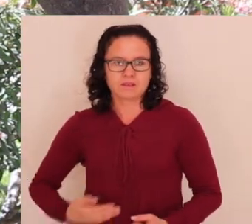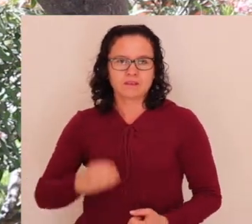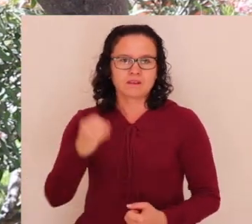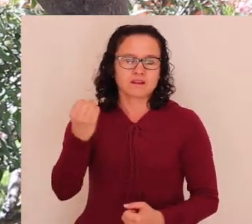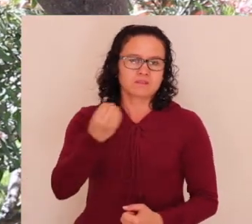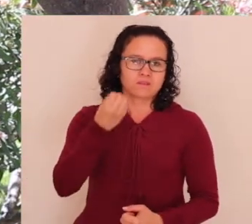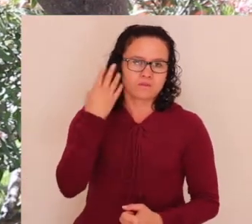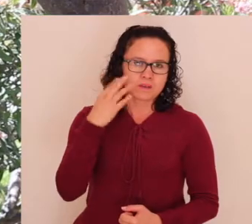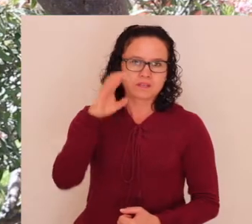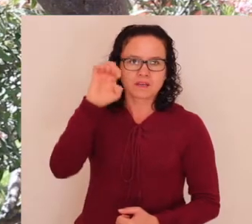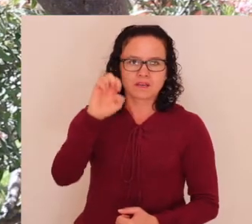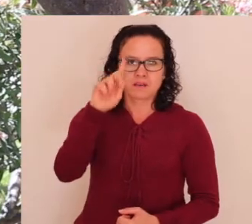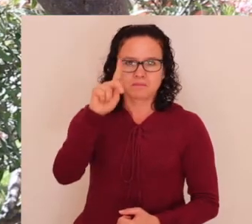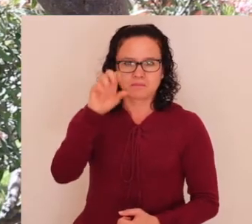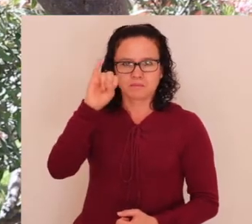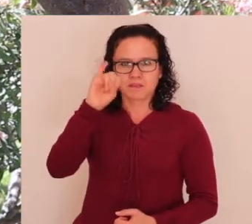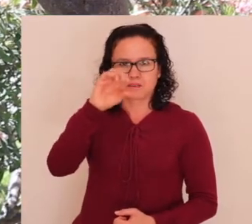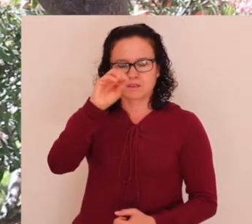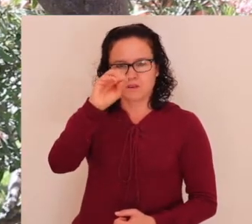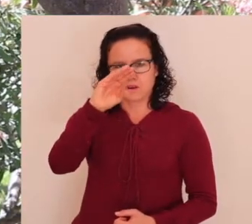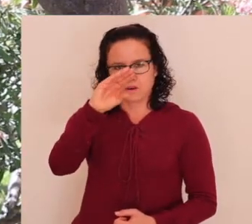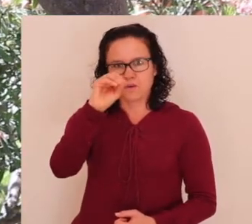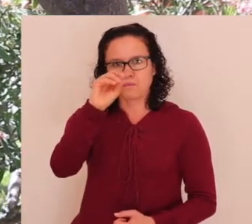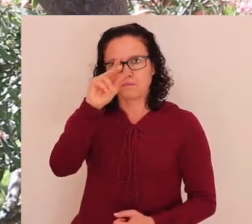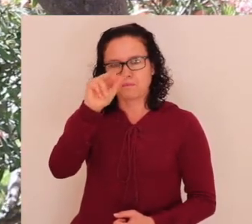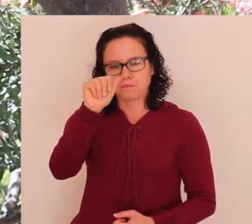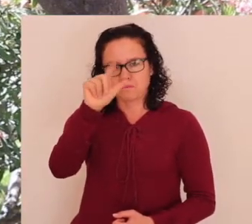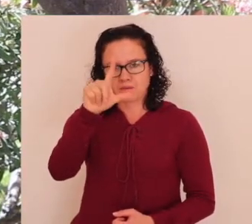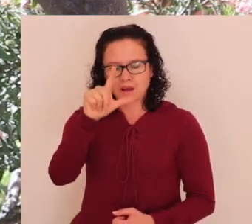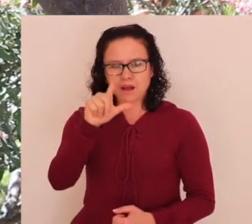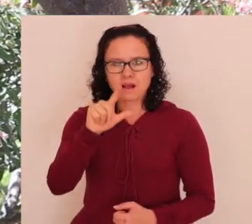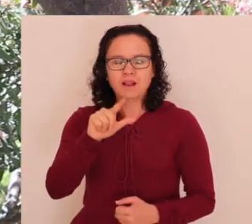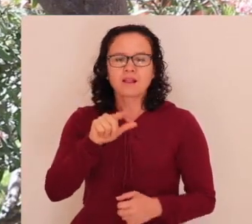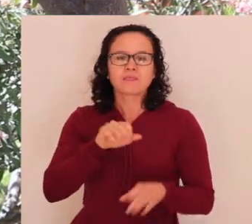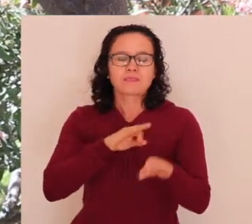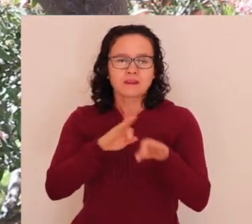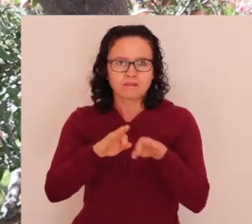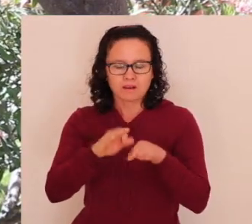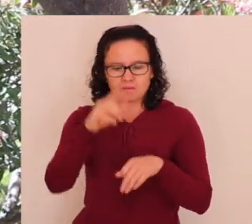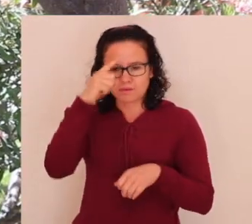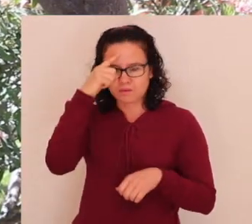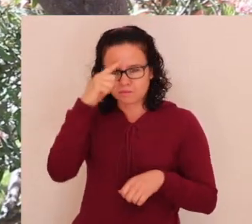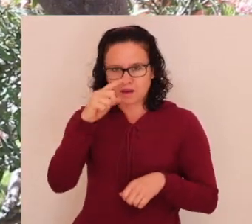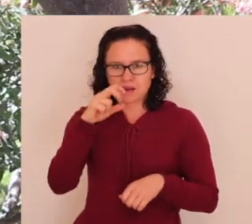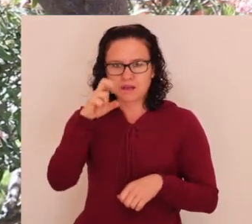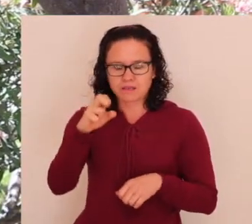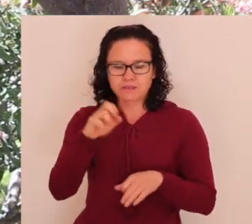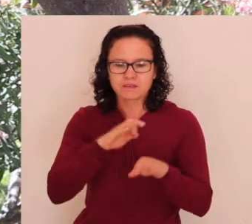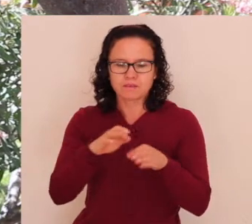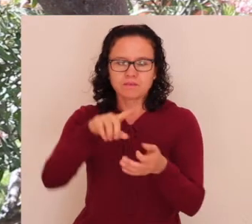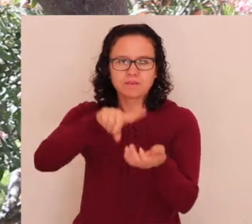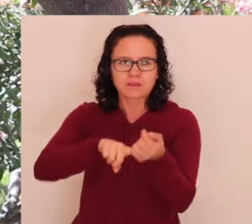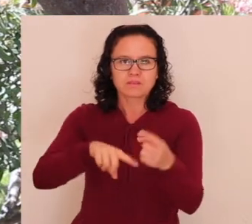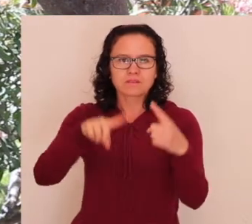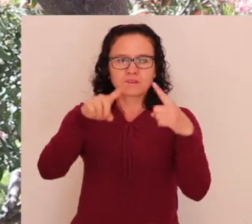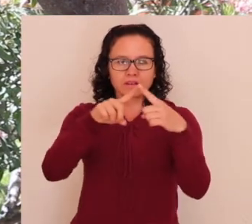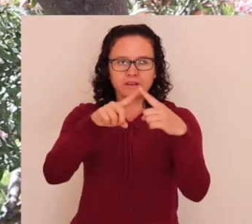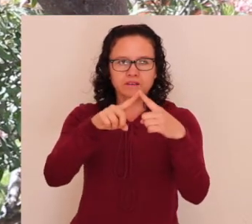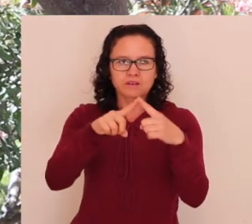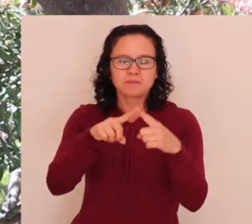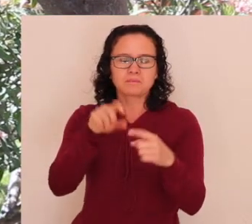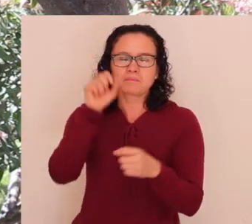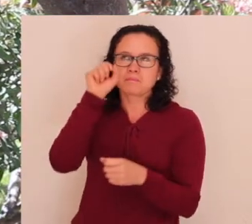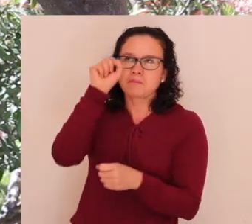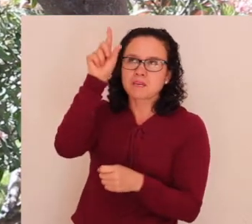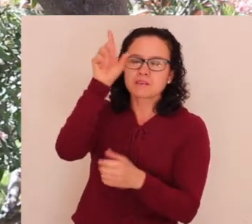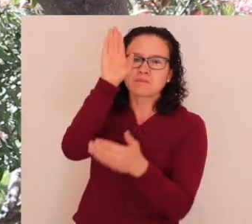episcopales y otros encargados han asistido para llevar adelante este momento tan especial de la iglesia en que nuestro